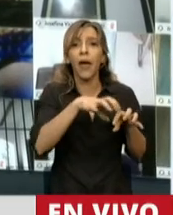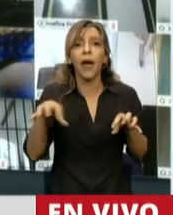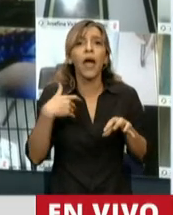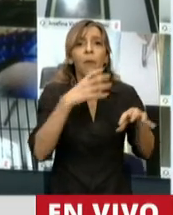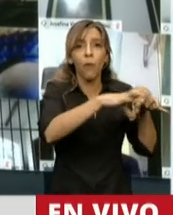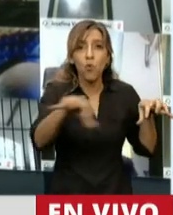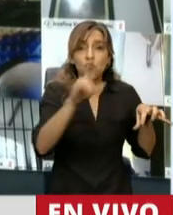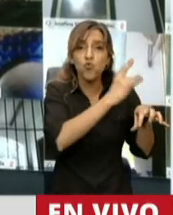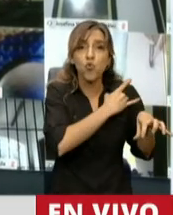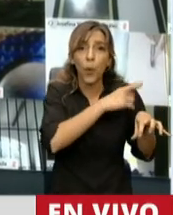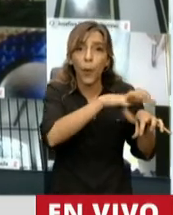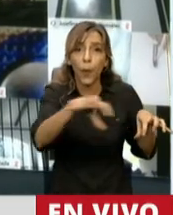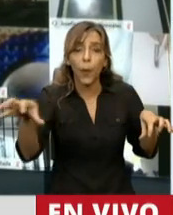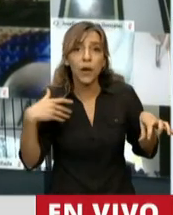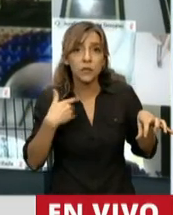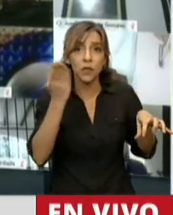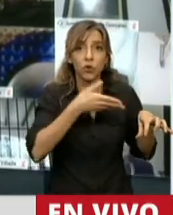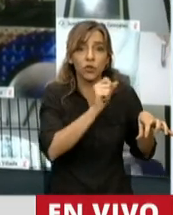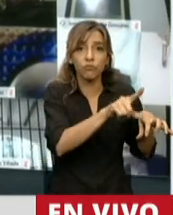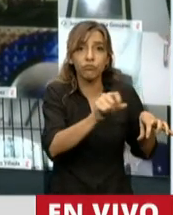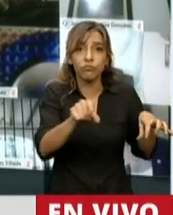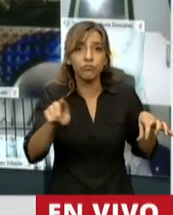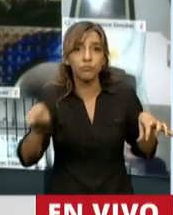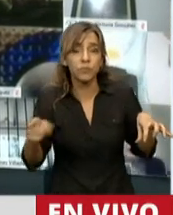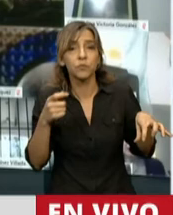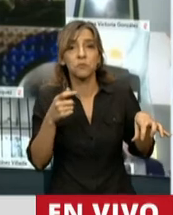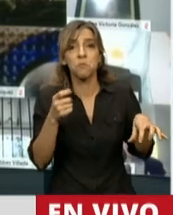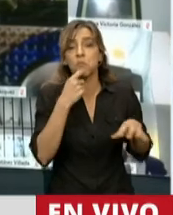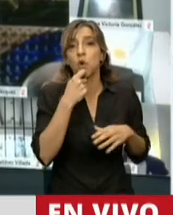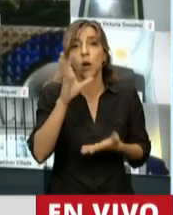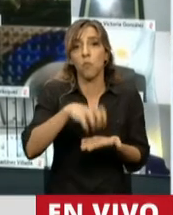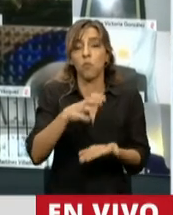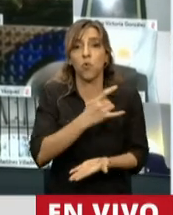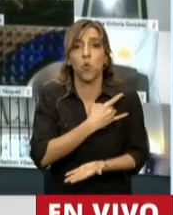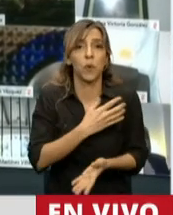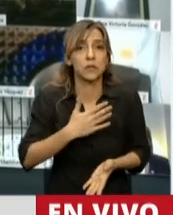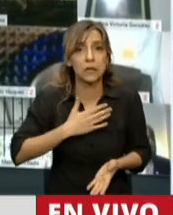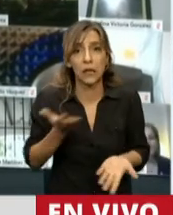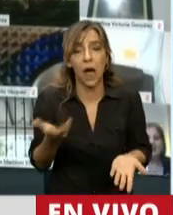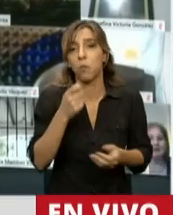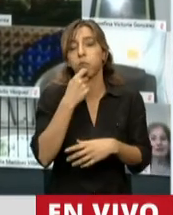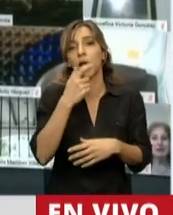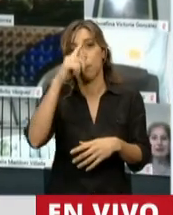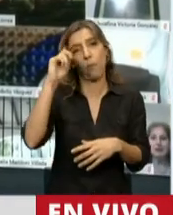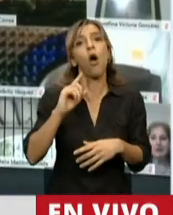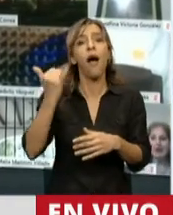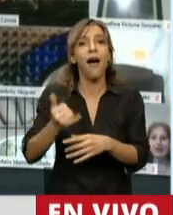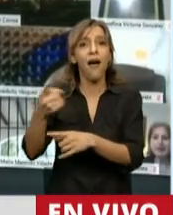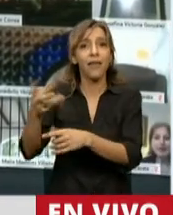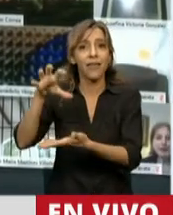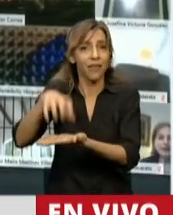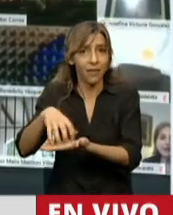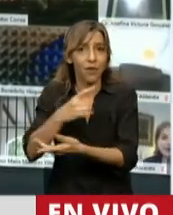la UNS, la Universidad Nacional de Santa, en nuestra provincia, tiene sedes regionales, por ejemplo, en Santa Victoria Este, donde están los